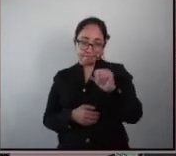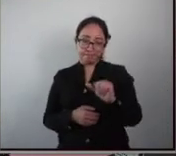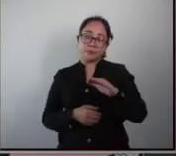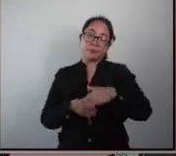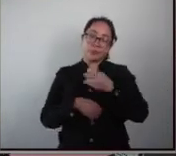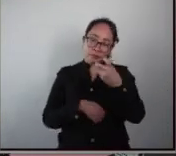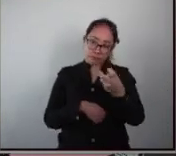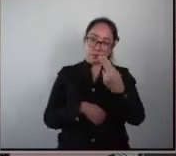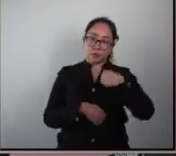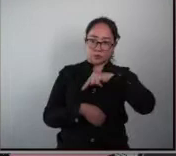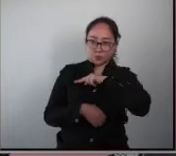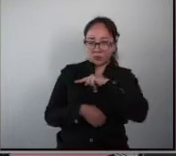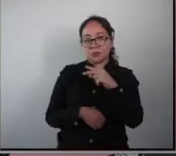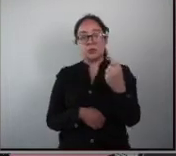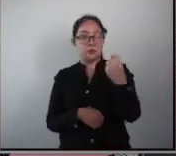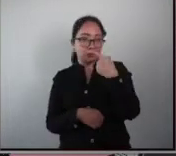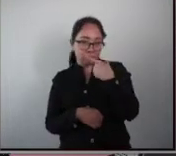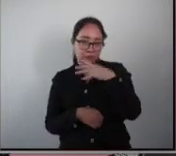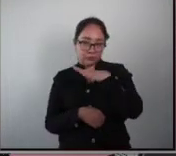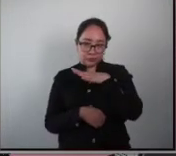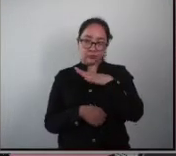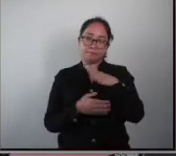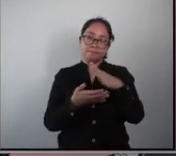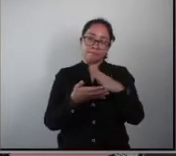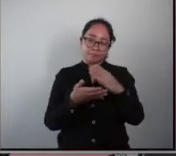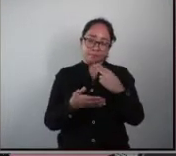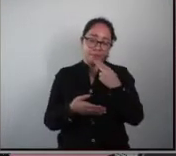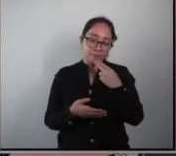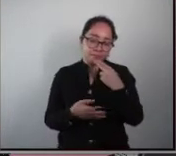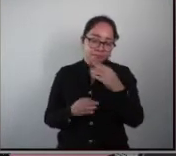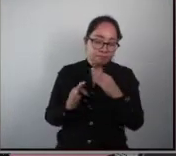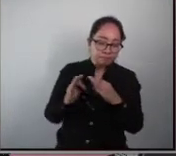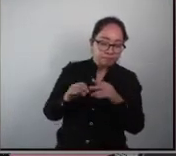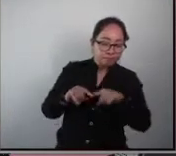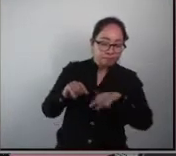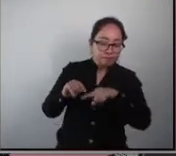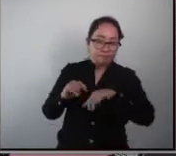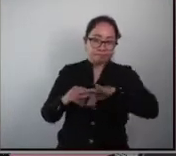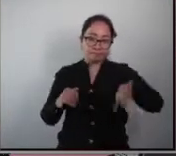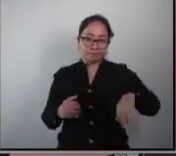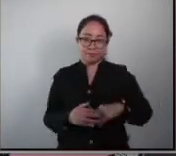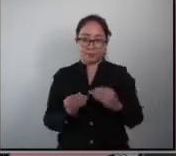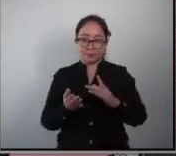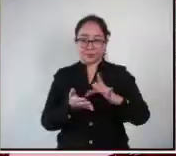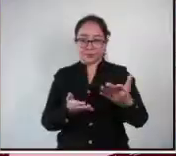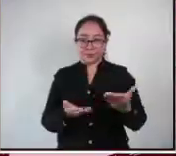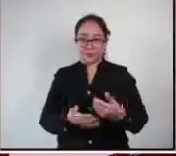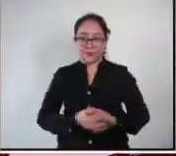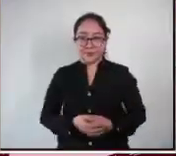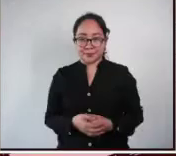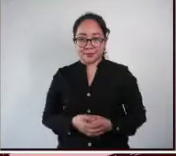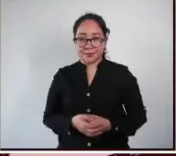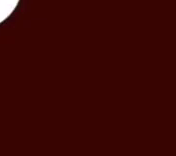nuestro fármaco lo estamos diluyendo en el medio donde vive nuestro modelo animal muchas gracias a ustedes